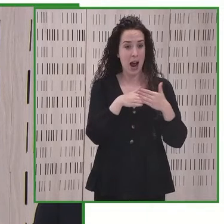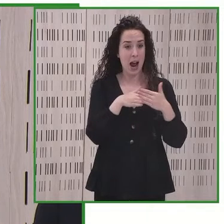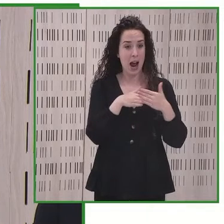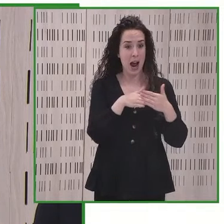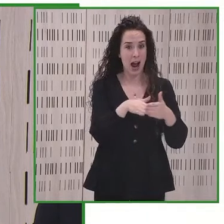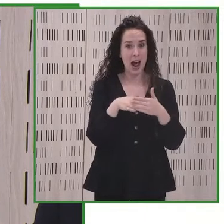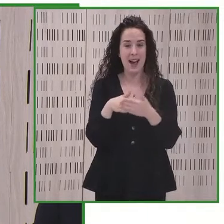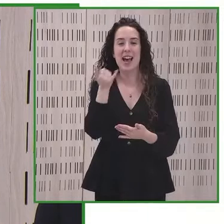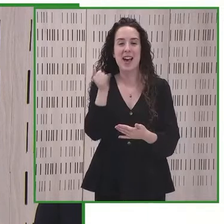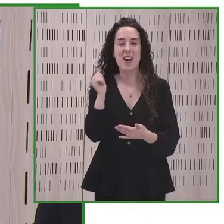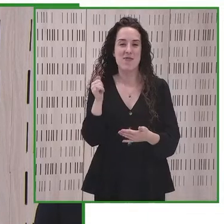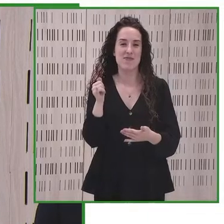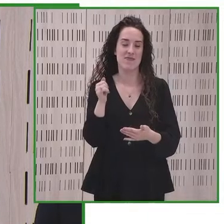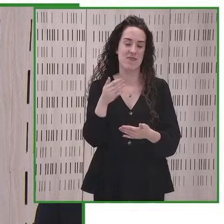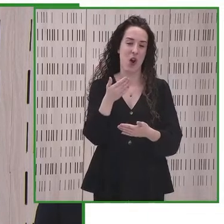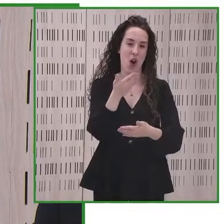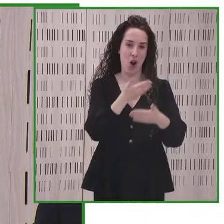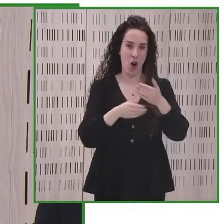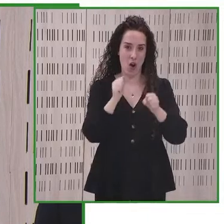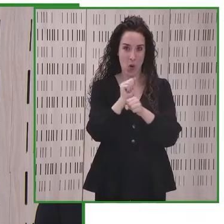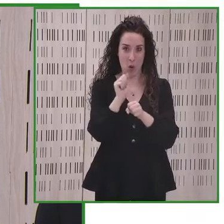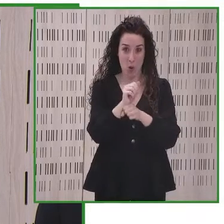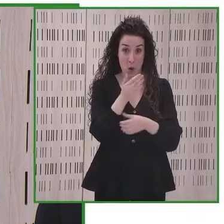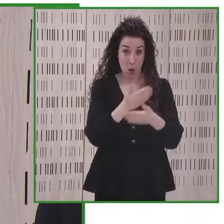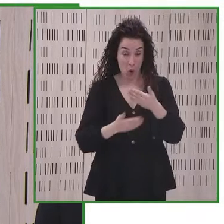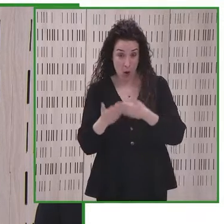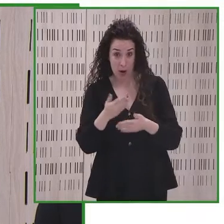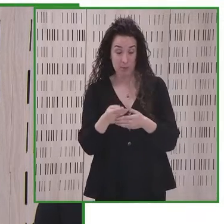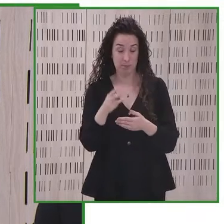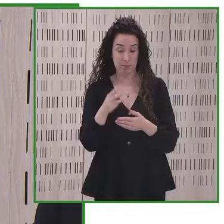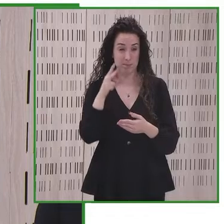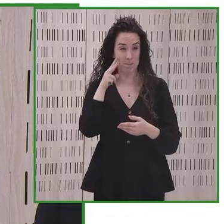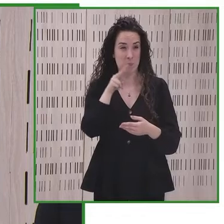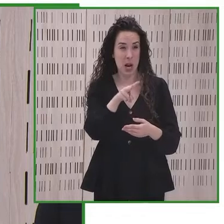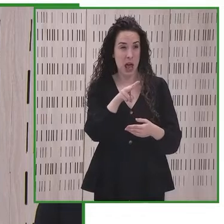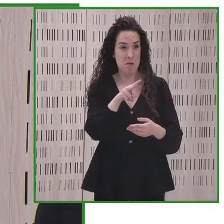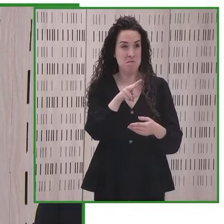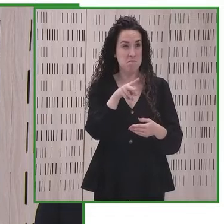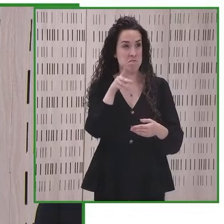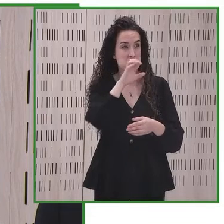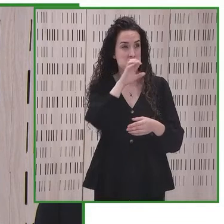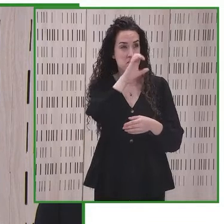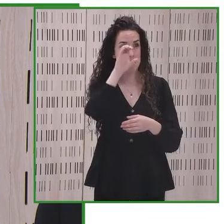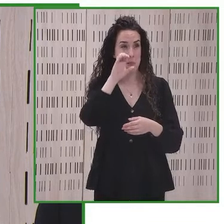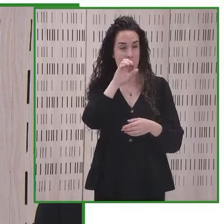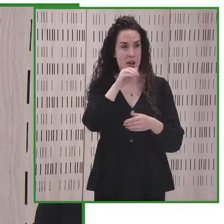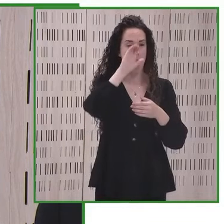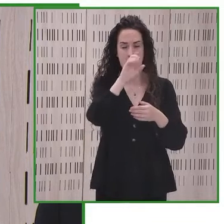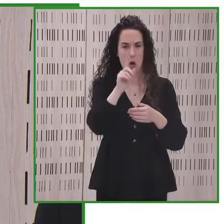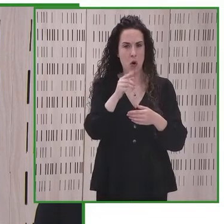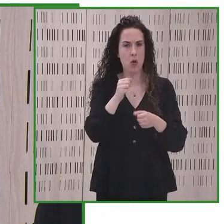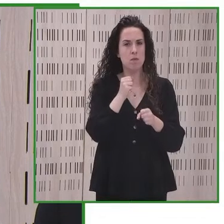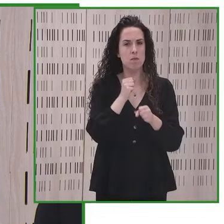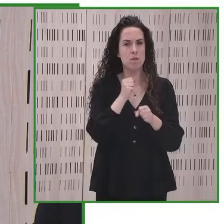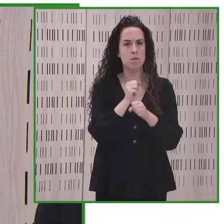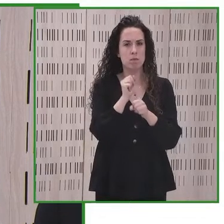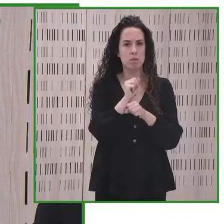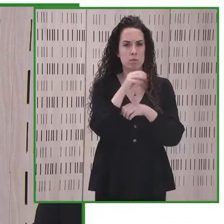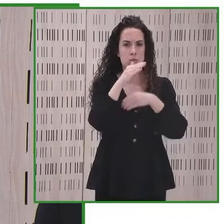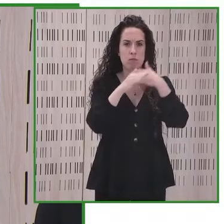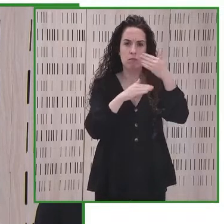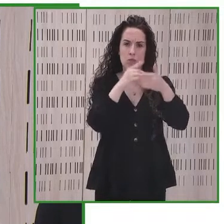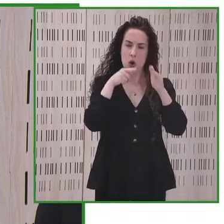Colaboración, dando una mirada más allá de las disciplinas y de los países, incluso de sus fronteras. Superando